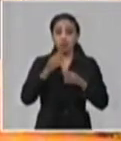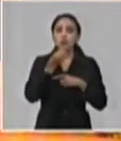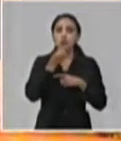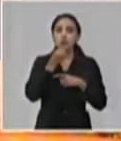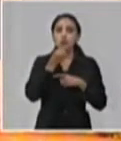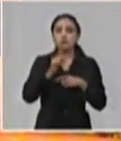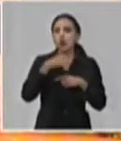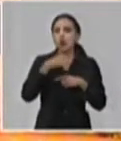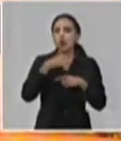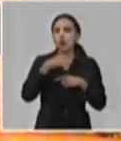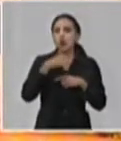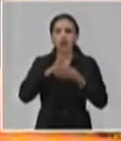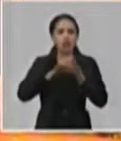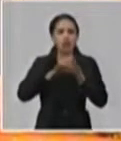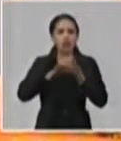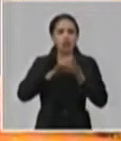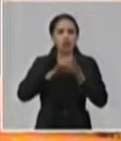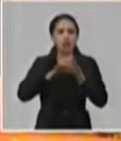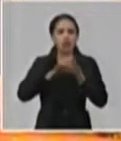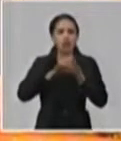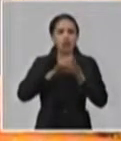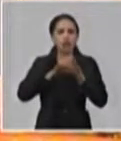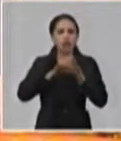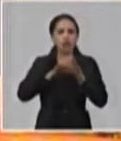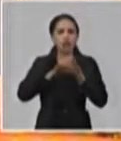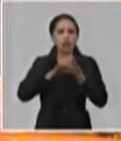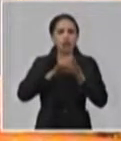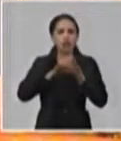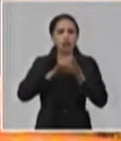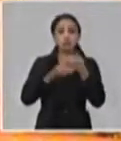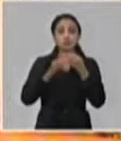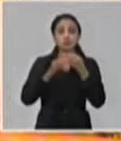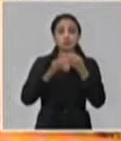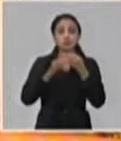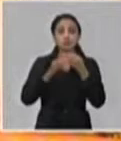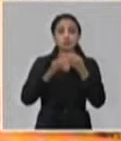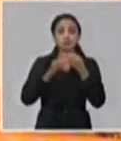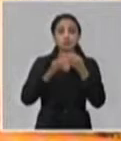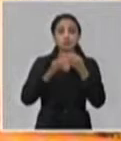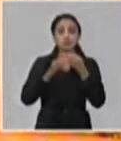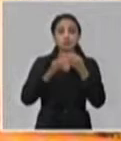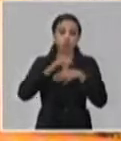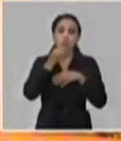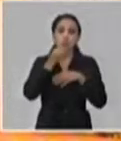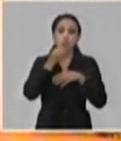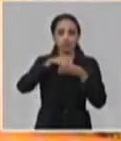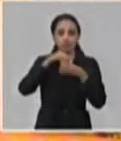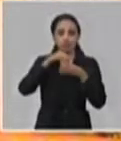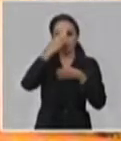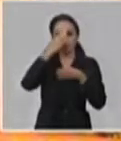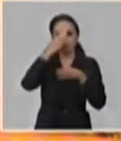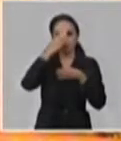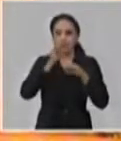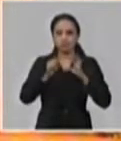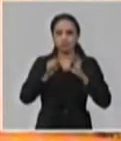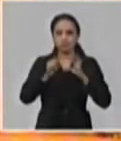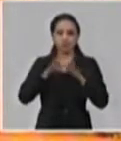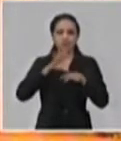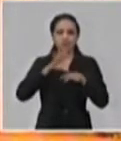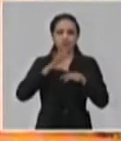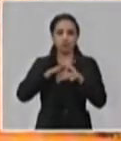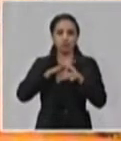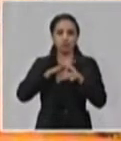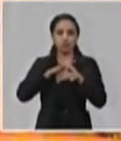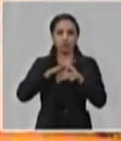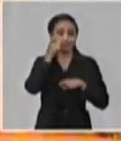asintomático que esté en un periodo de incubación de la enfermedad y desarrollarla dentro del país. Y tiene otra vista, el tema de la